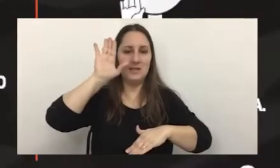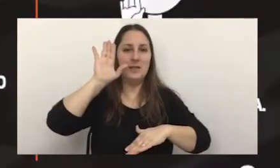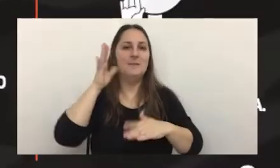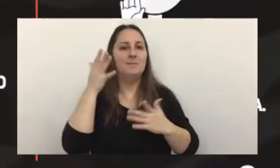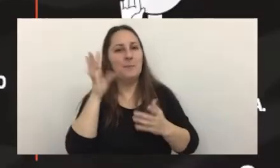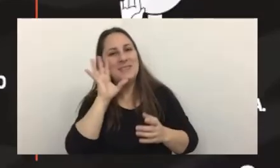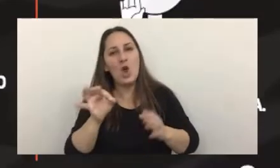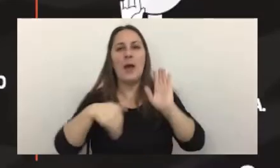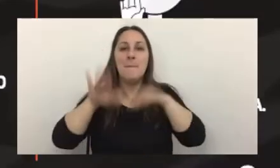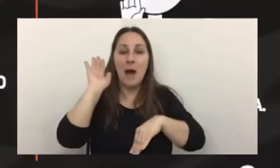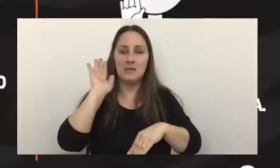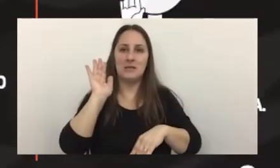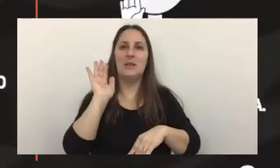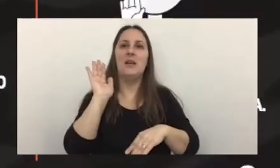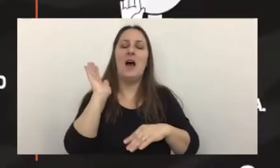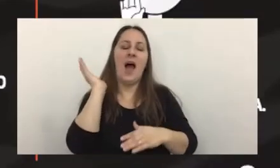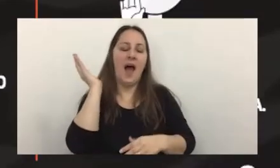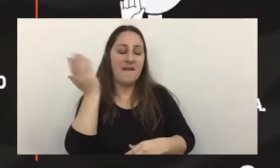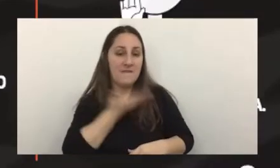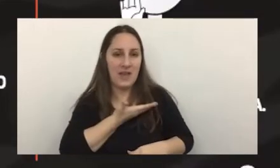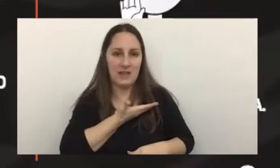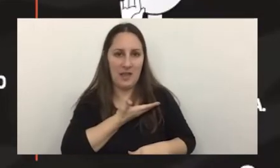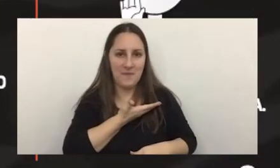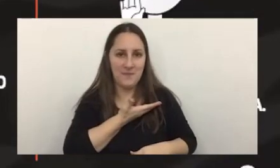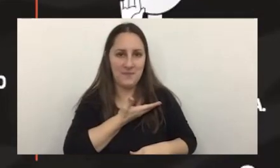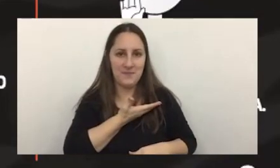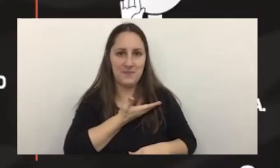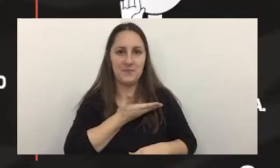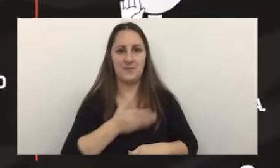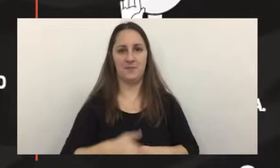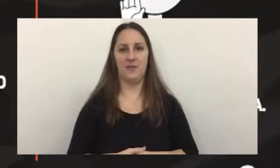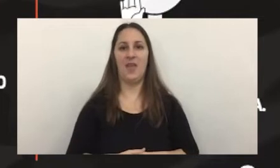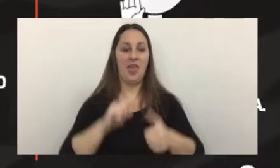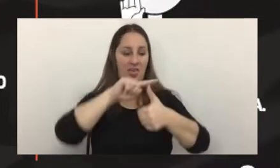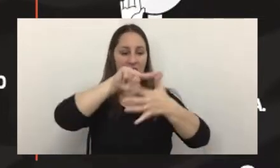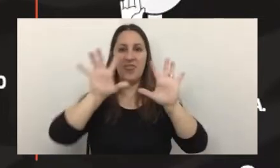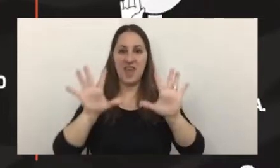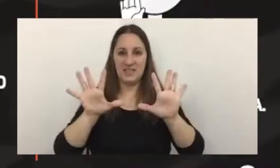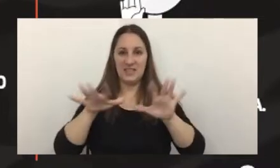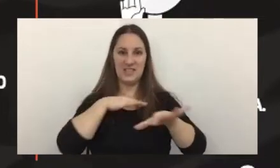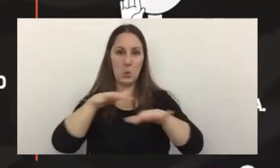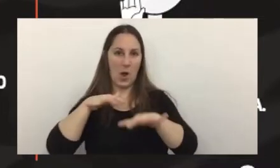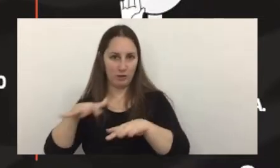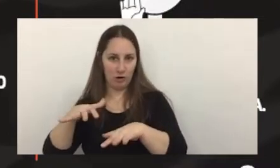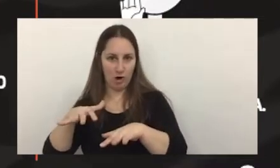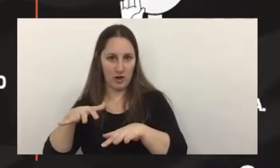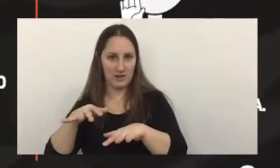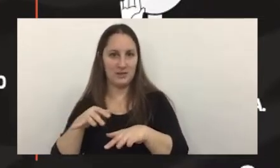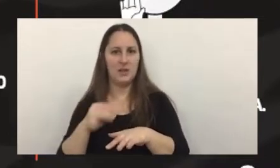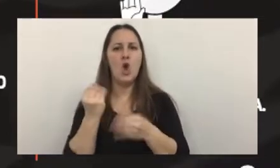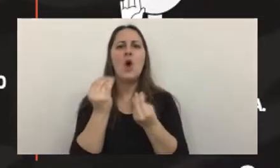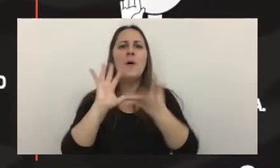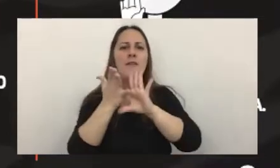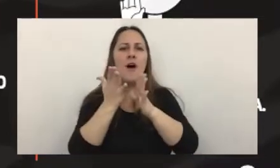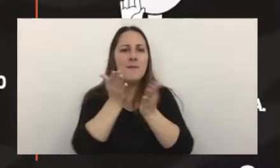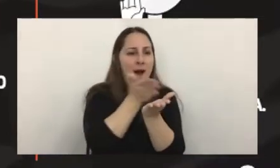sensiblemente mayor afectando que 10 frentes de trabajo o mejor dicho cuáles son los carriles